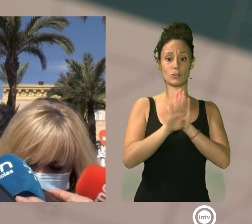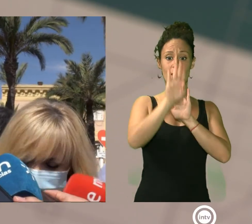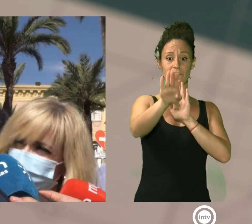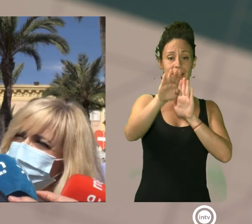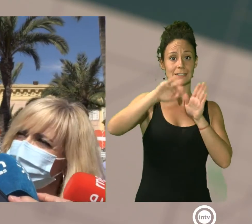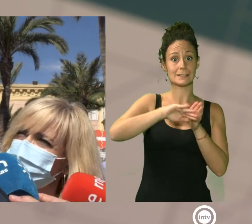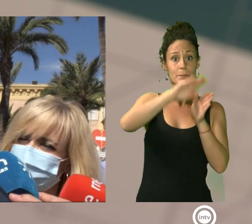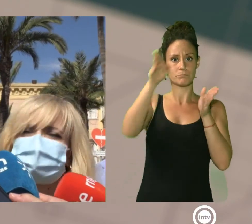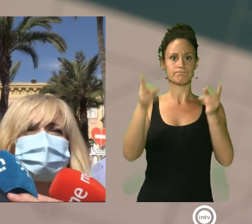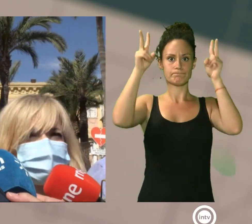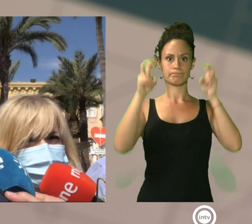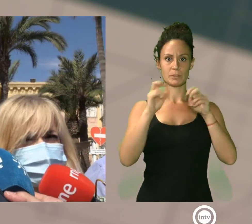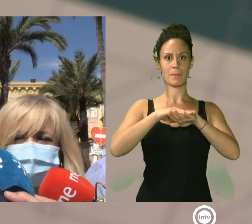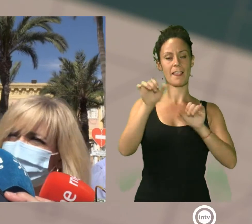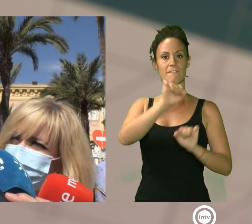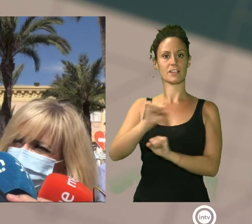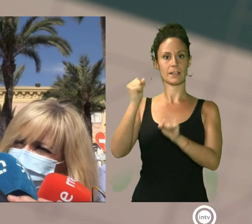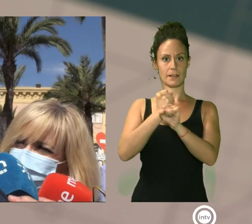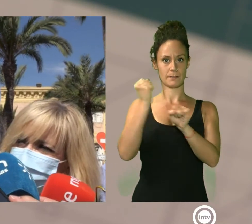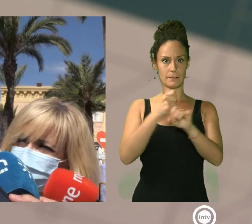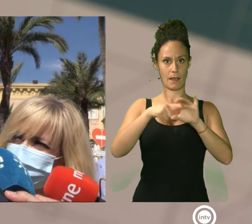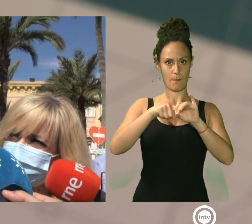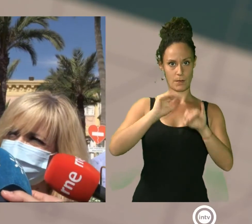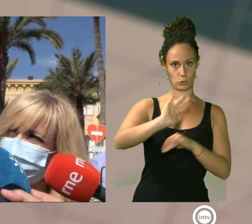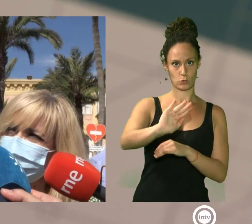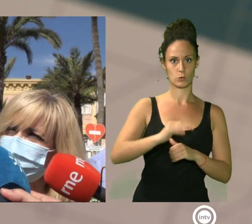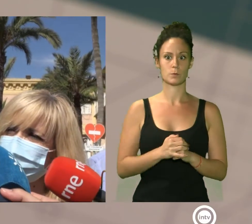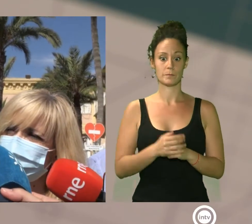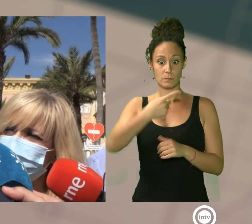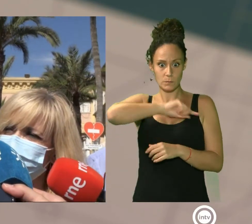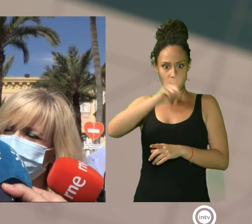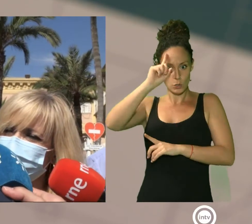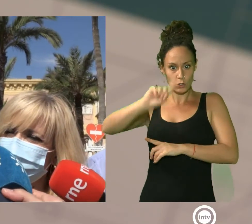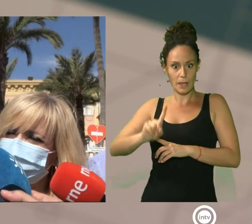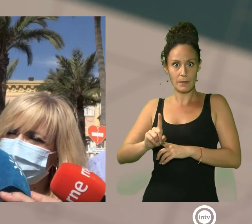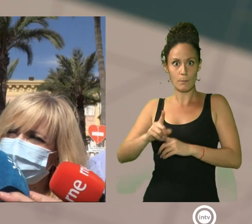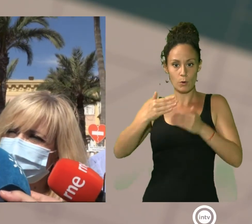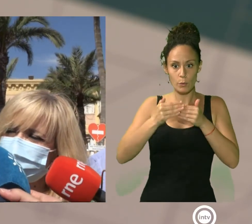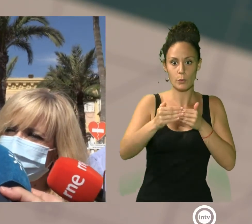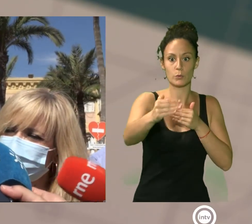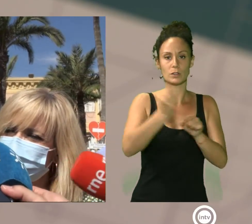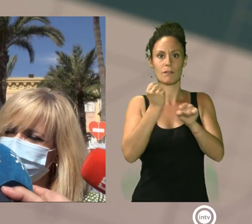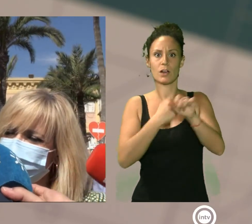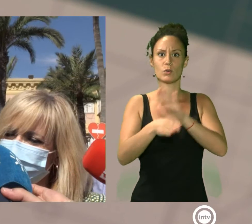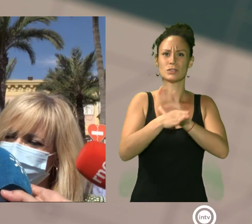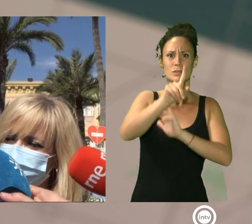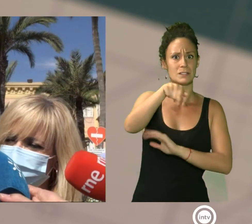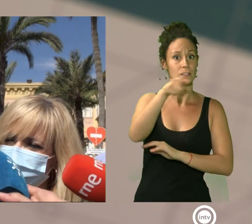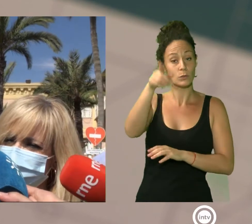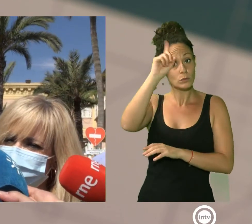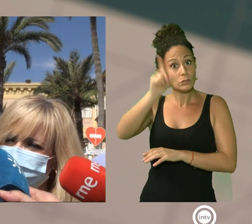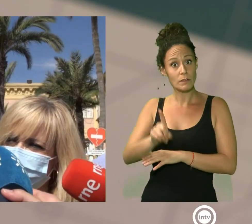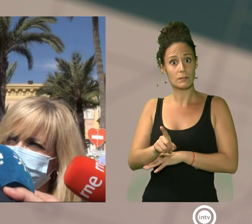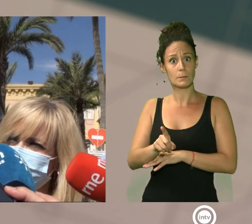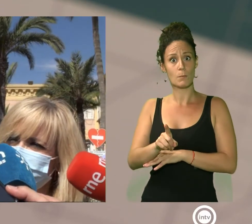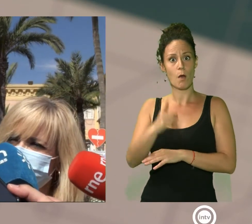se posicione en el cierre de la central, no sabemos si vamos a seguir o no vamos a seguir trabajando. Y eso es de momento. A partir del día